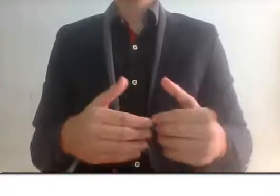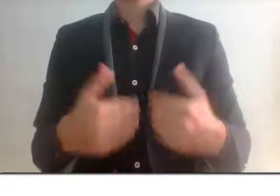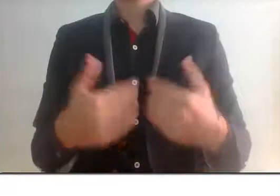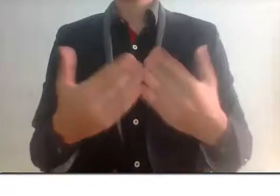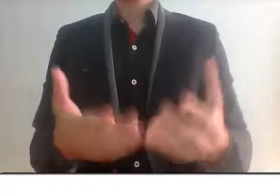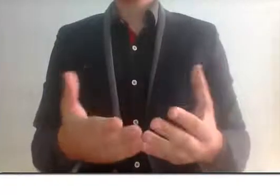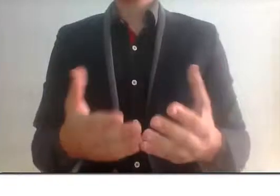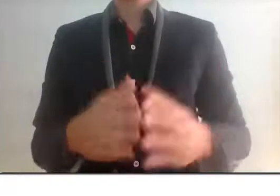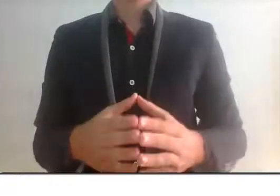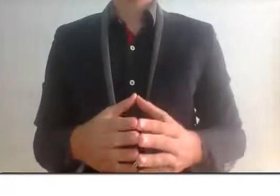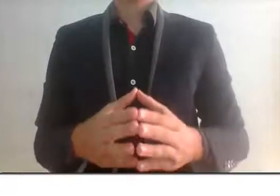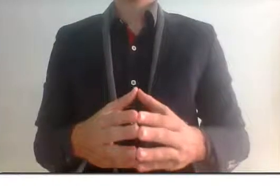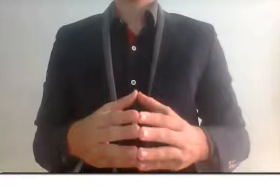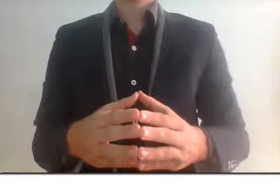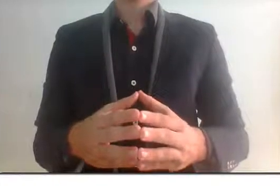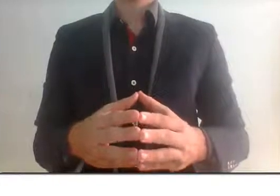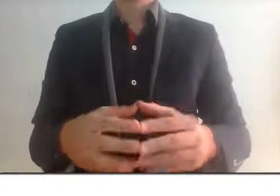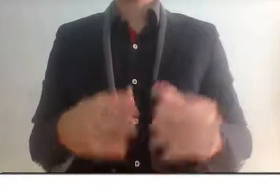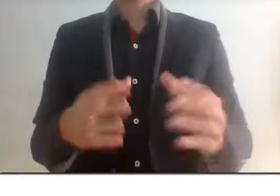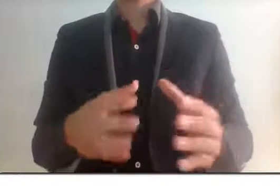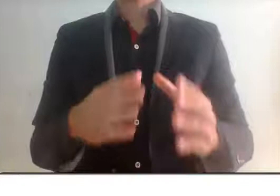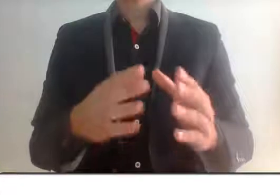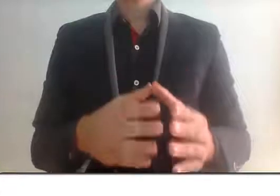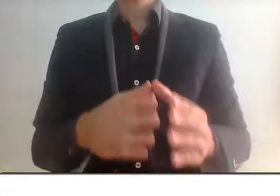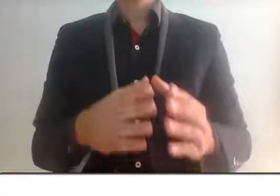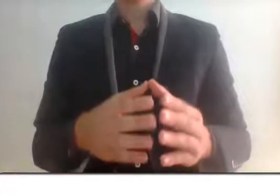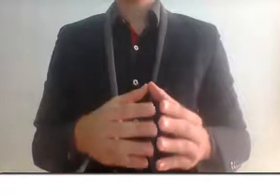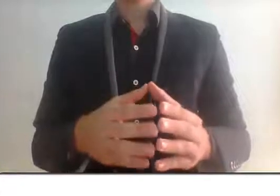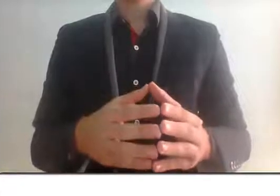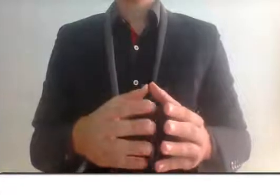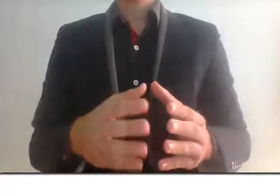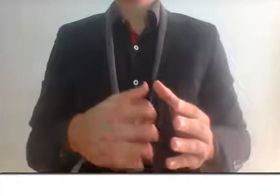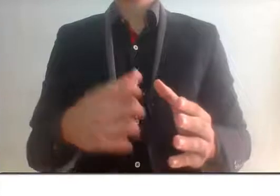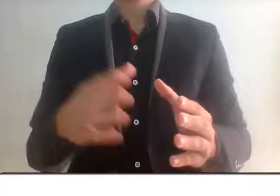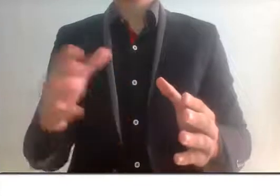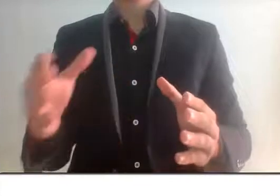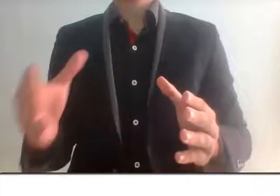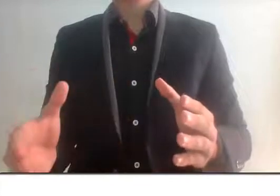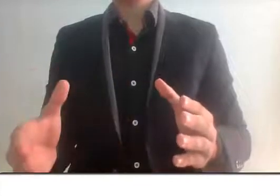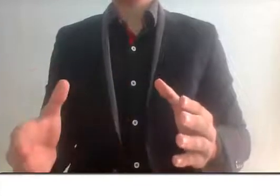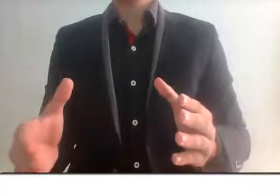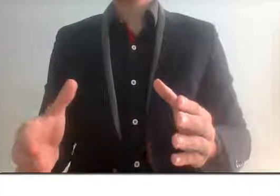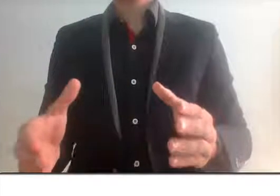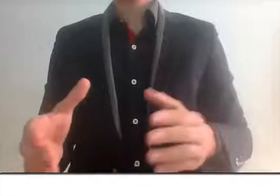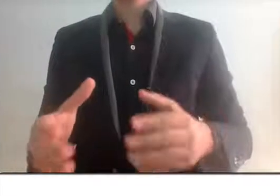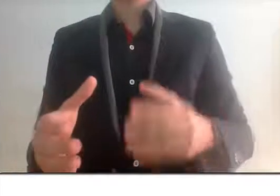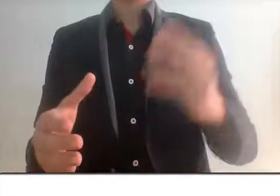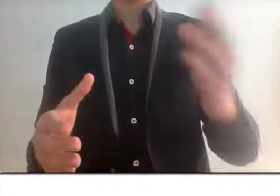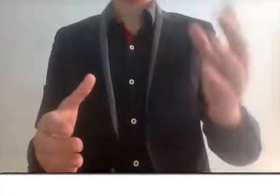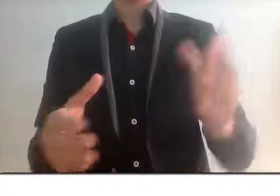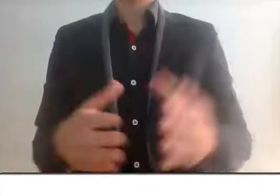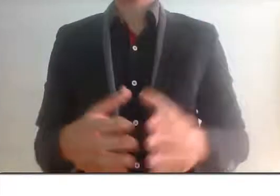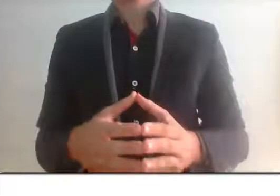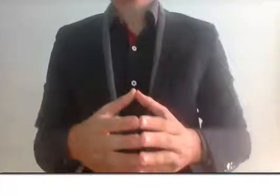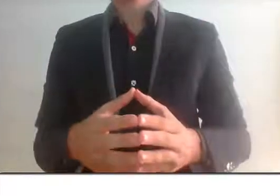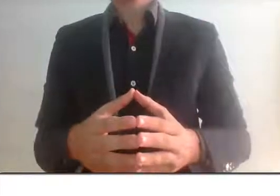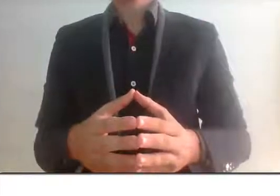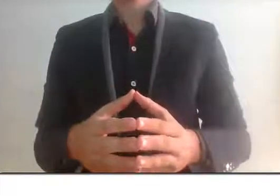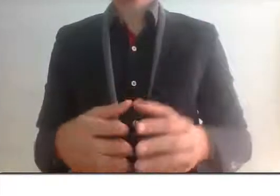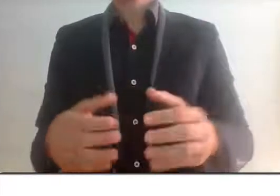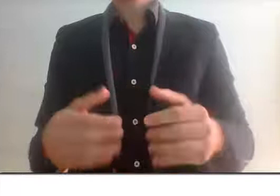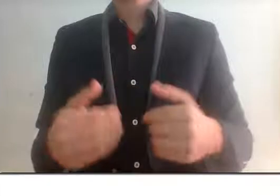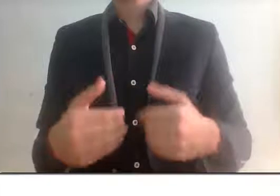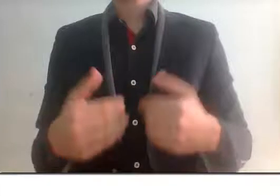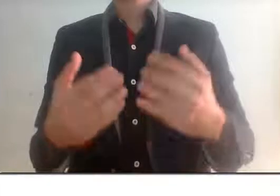hacían para simular una presunta austeridad era hacer recortes a la parte del apartado social y pues digamos que en la parte de